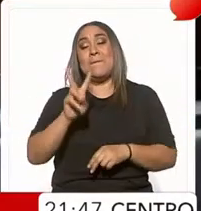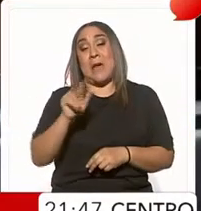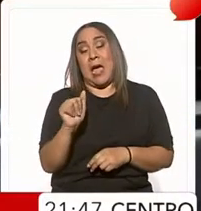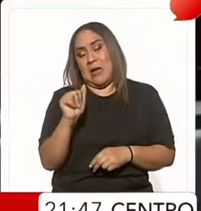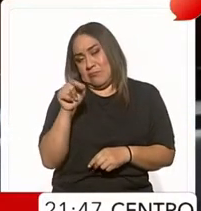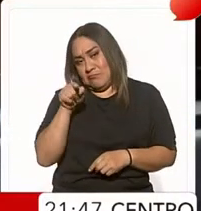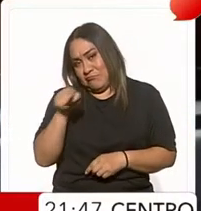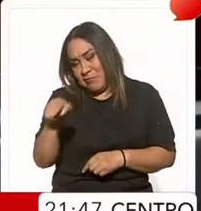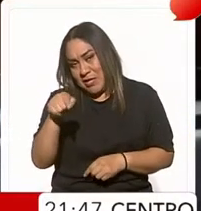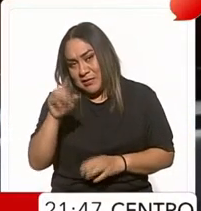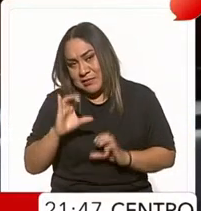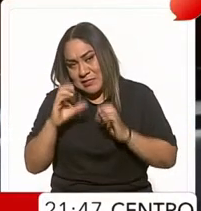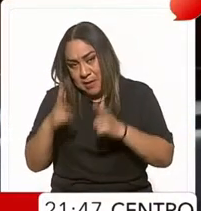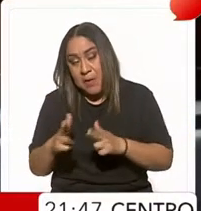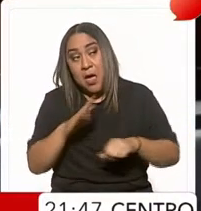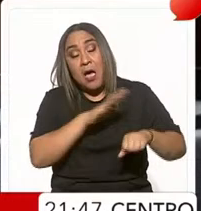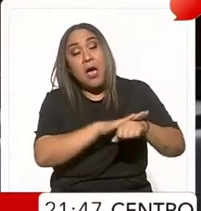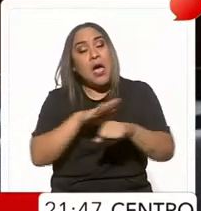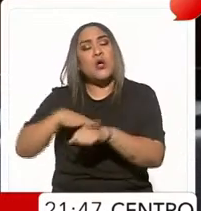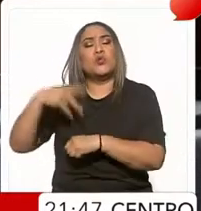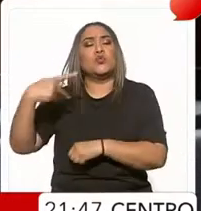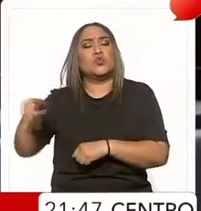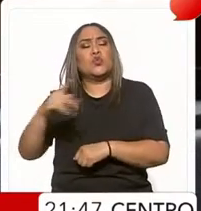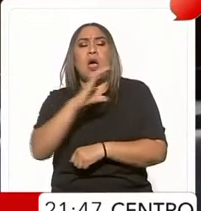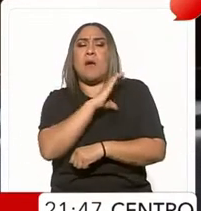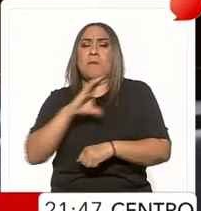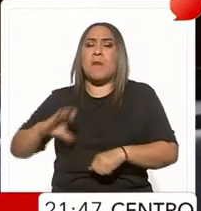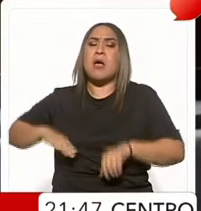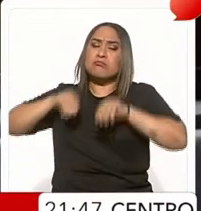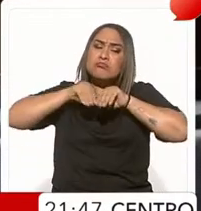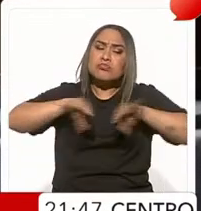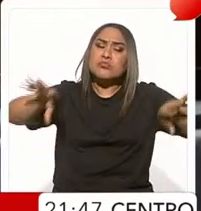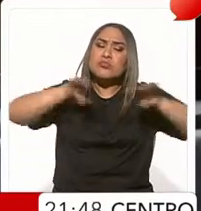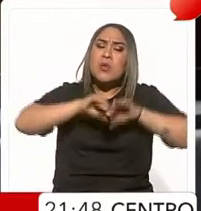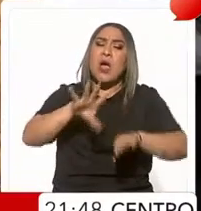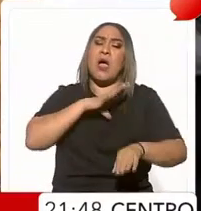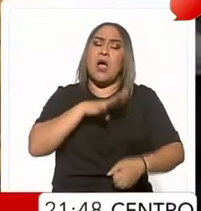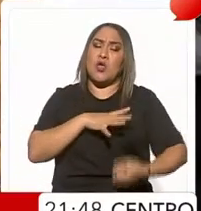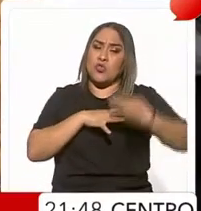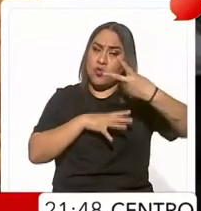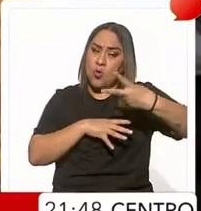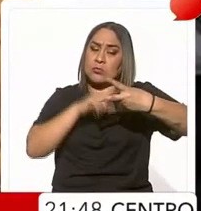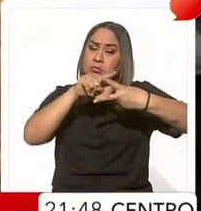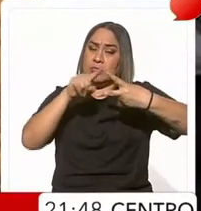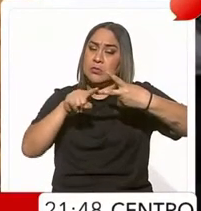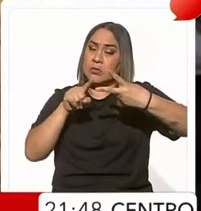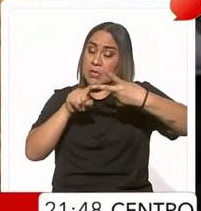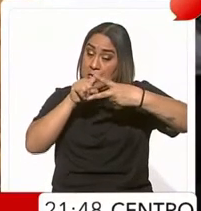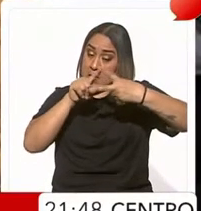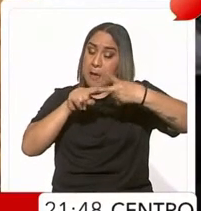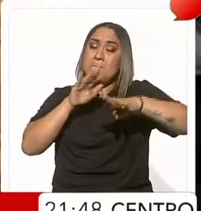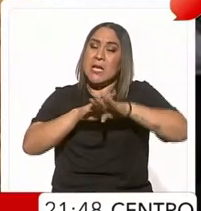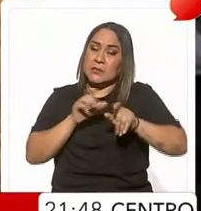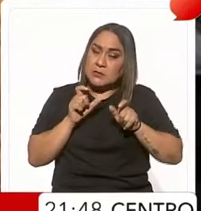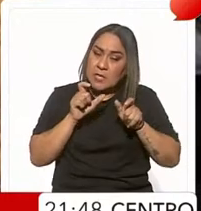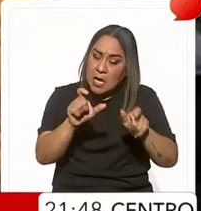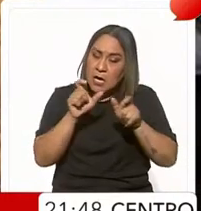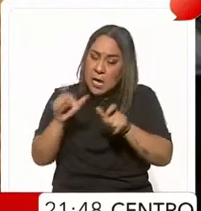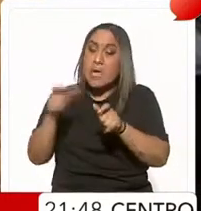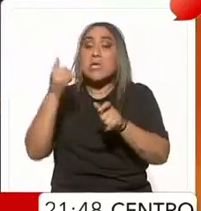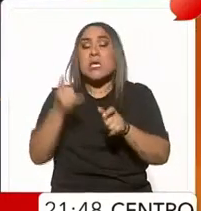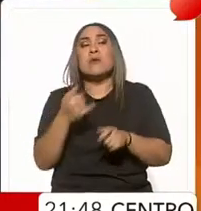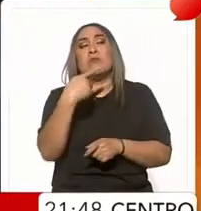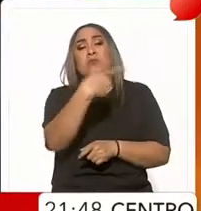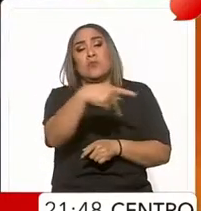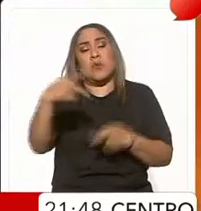Chiapas, dijo que su campaña se basará en dos ejes. Mejorar la seguridad en la entidad y dignificar la labor de los periodistas.